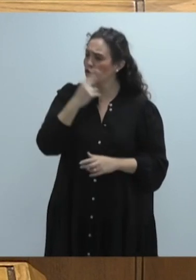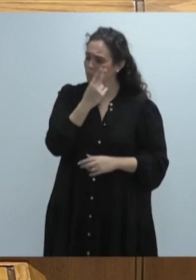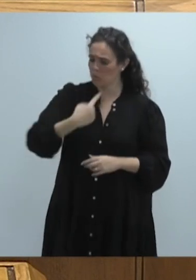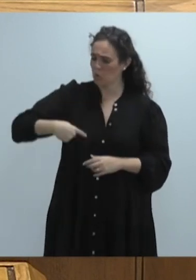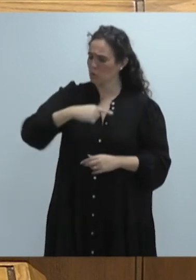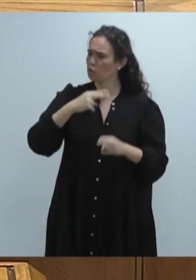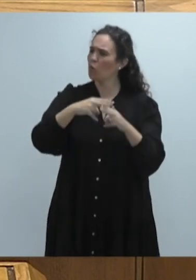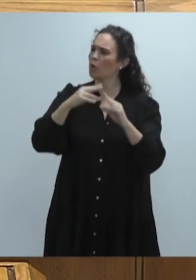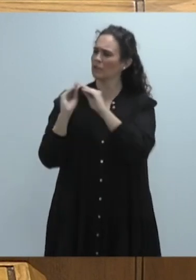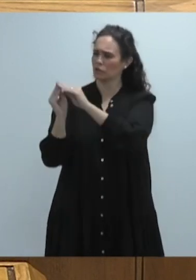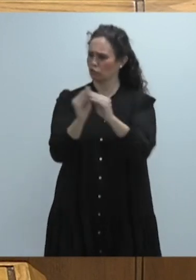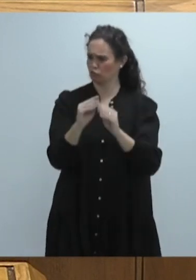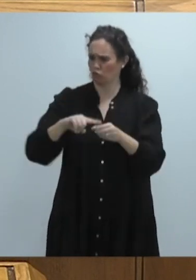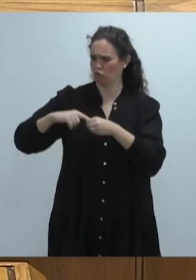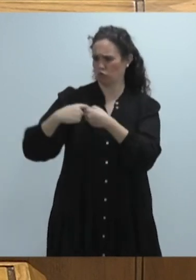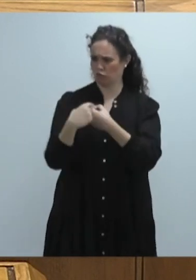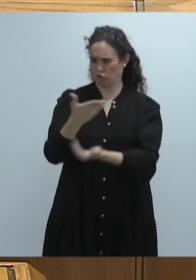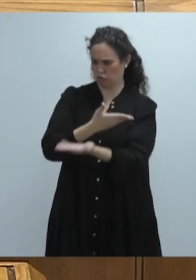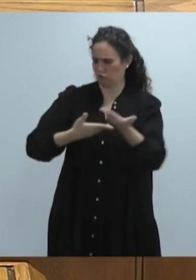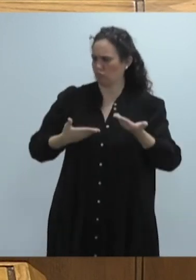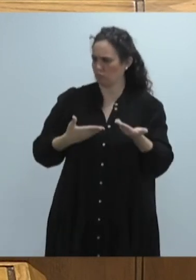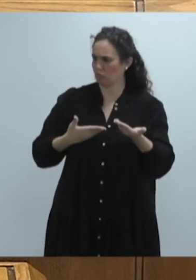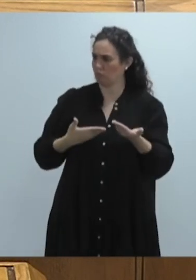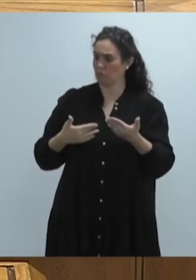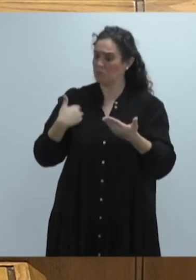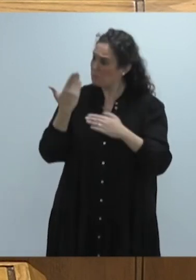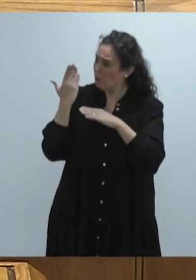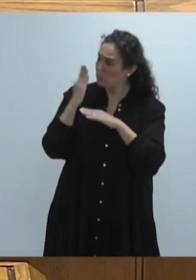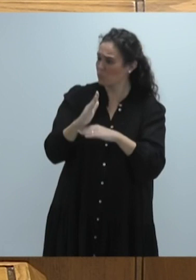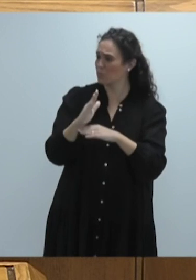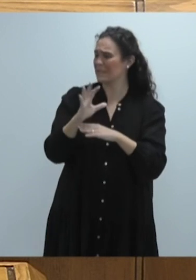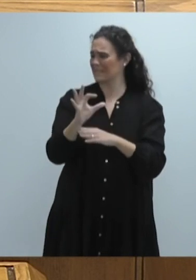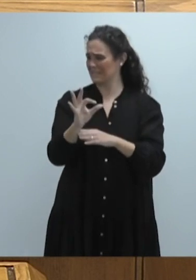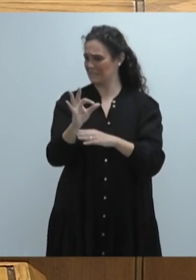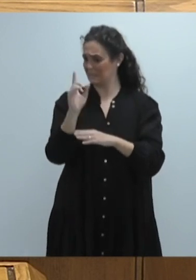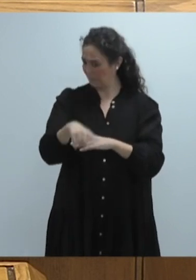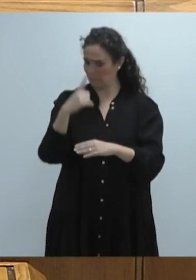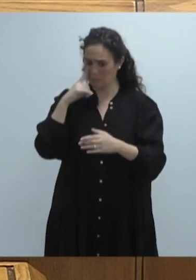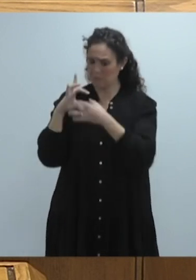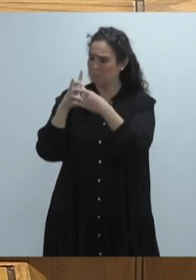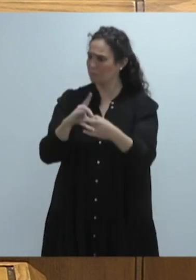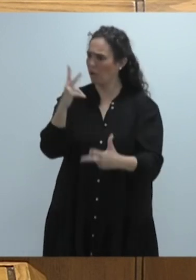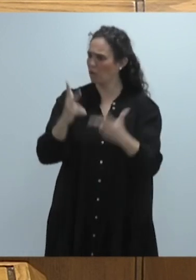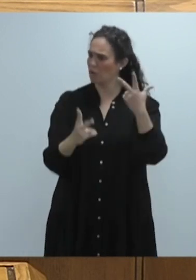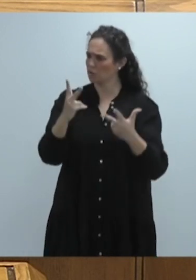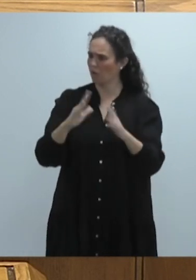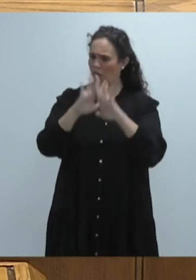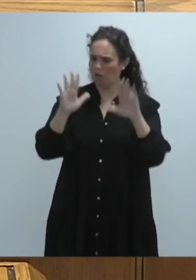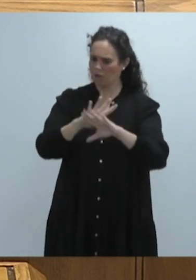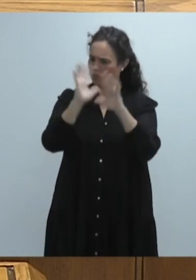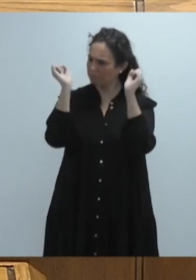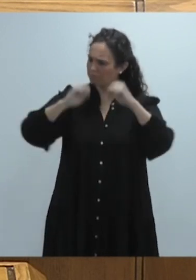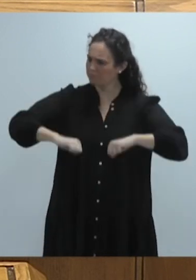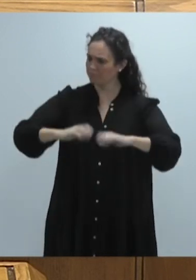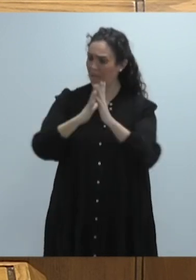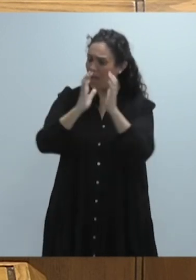comunes y de cooperación y sobre la base de la propuesta a ser planteada desde Euskadi se ha alcanzado un acuerdo para la acogida